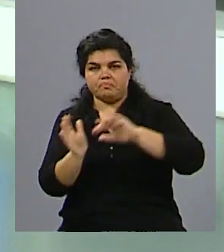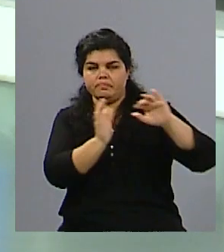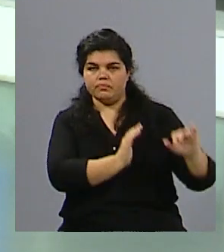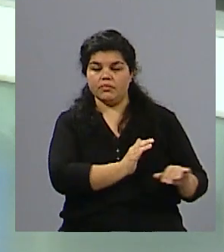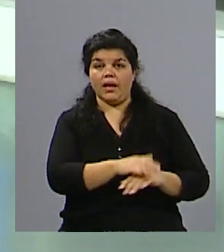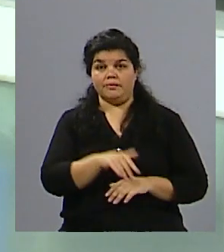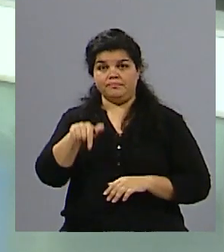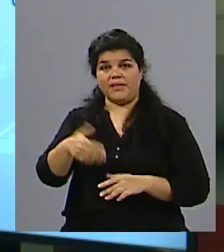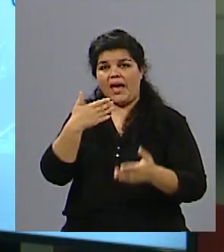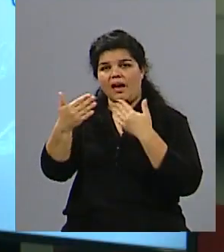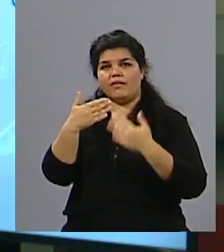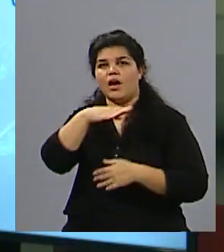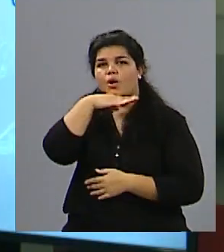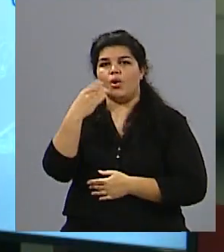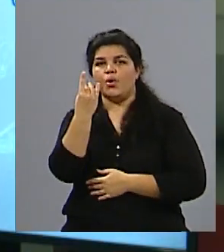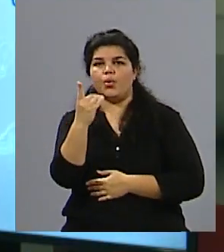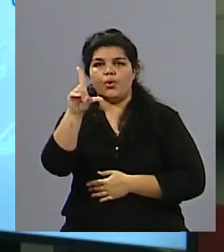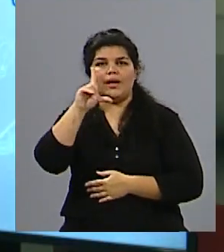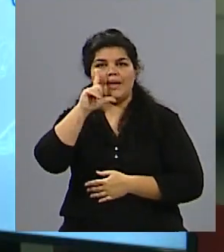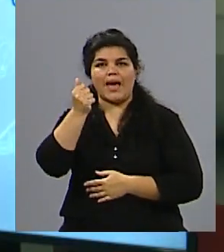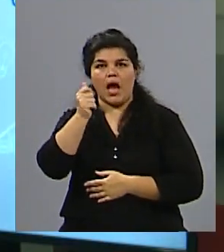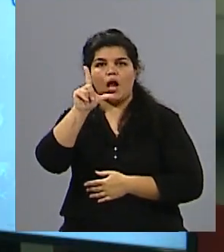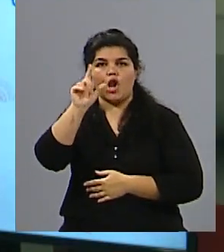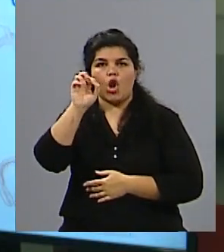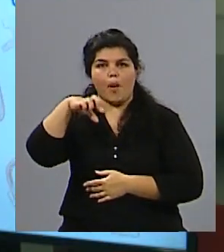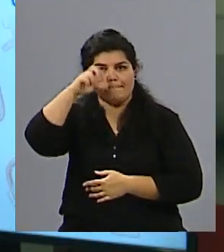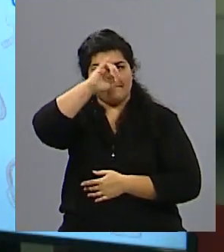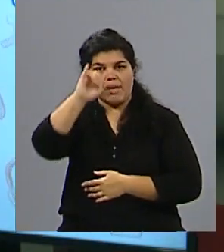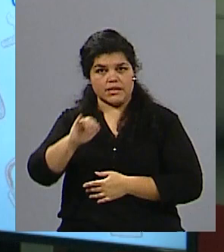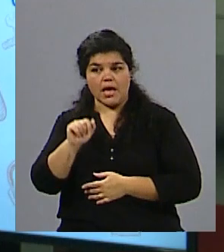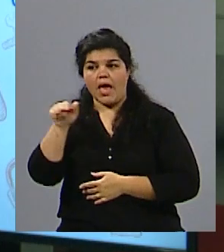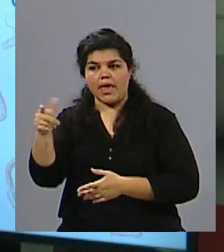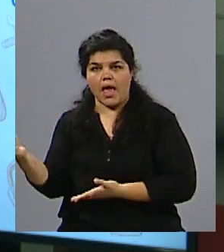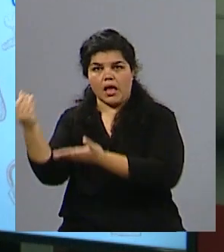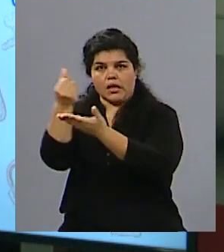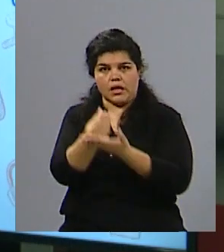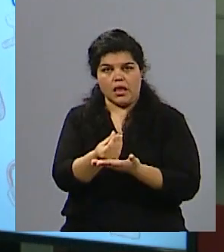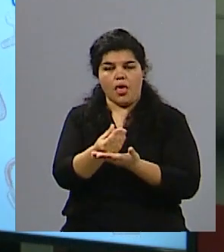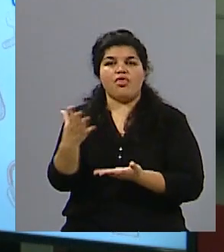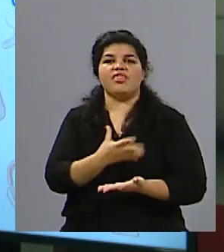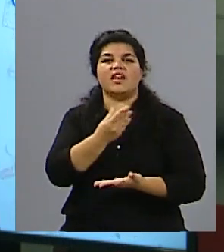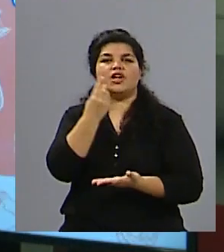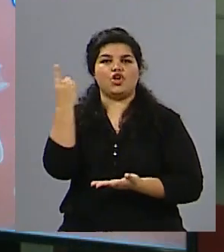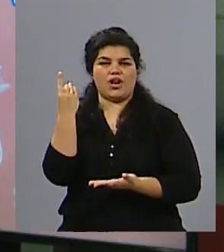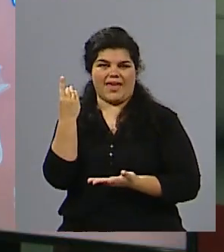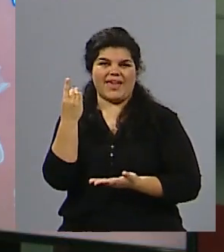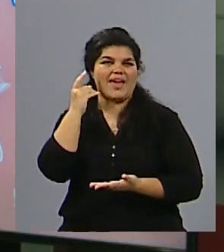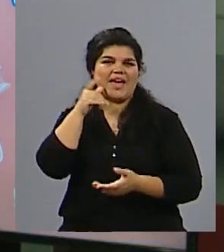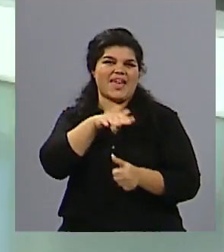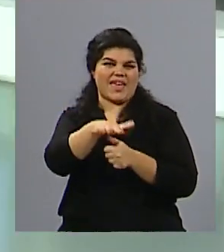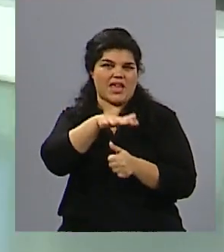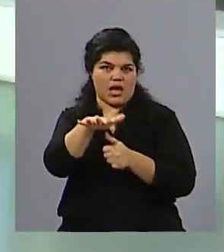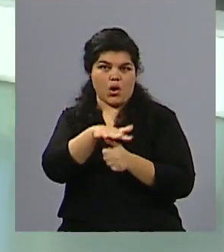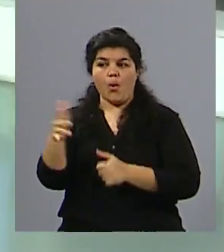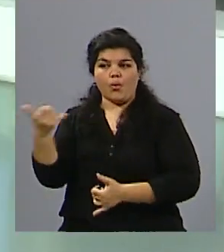tema, con Julia López, que es nuestra editora de género. Le proponíamos el tema y, por supuesto, ella decidió también ser parte de